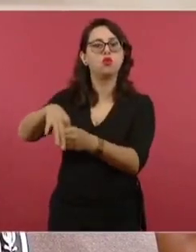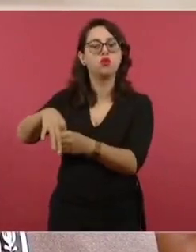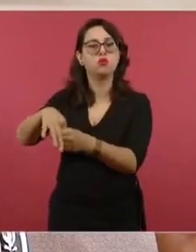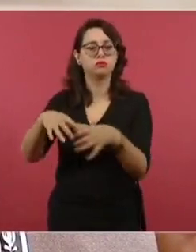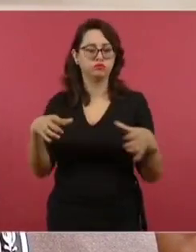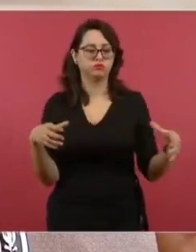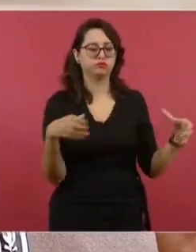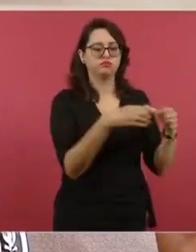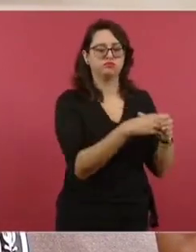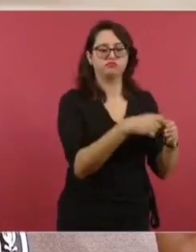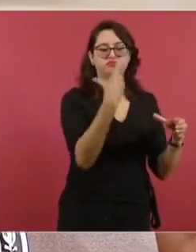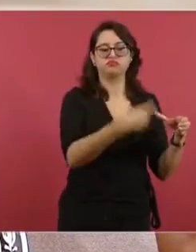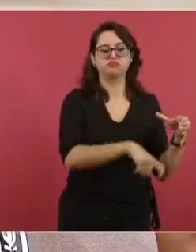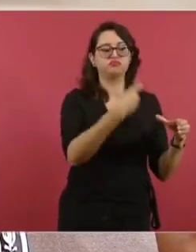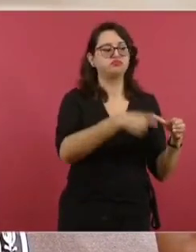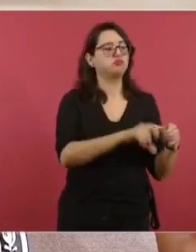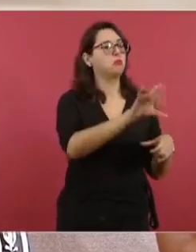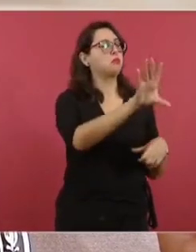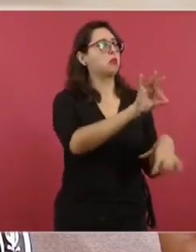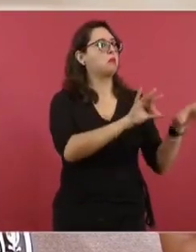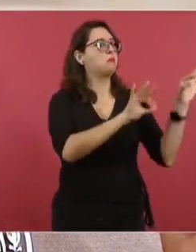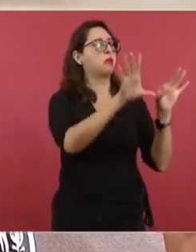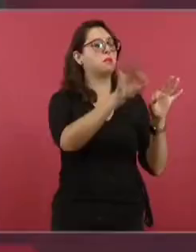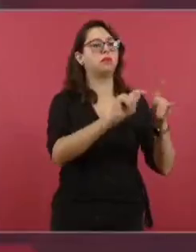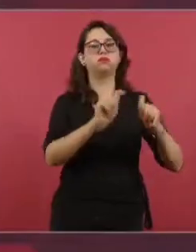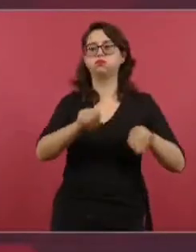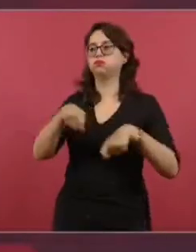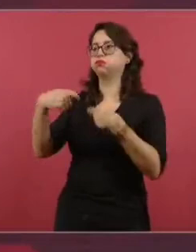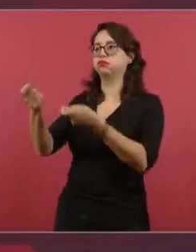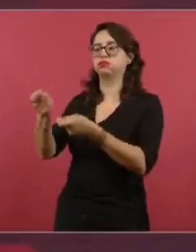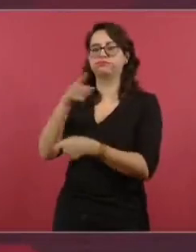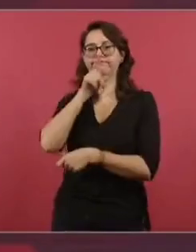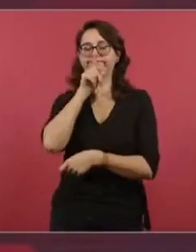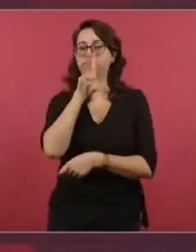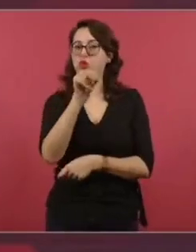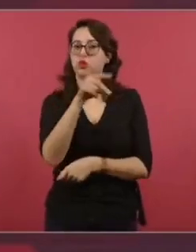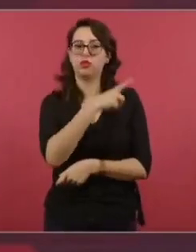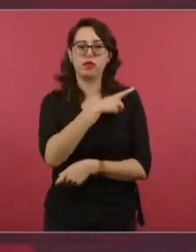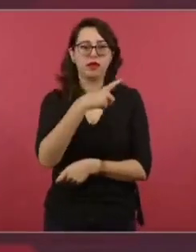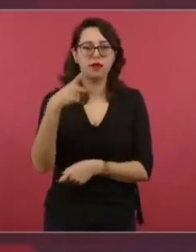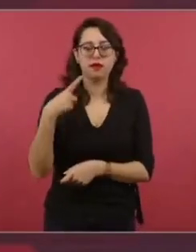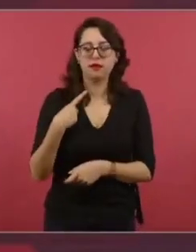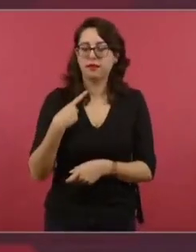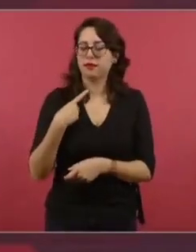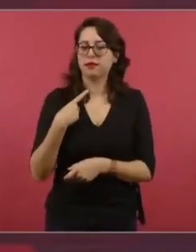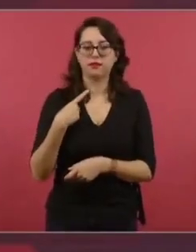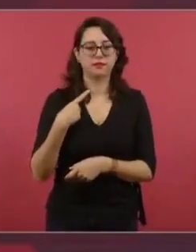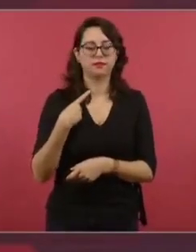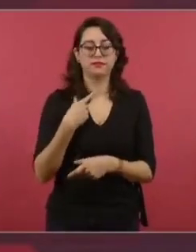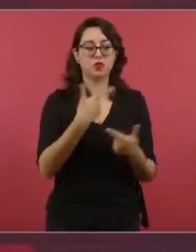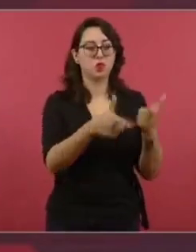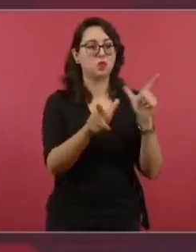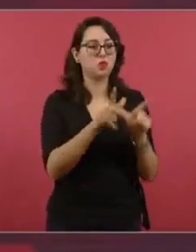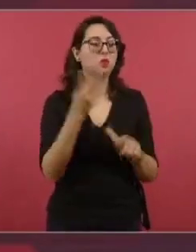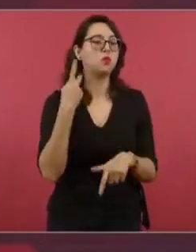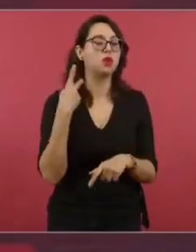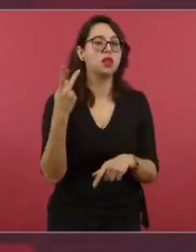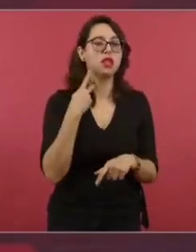y del poder político por los partidos.